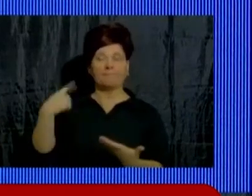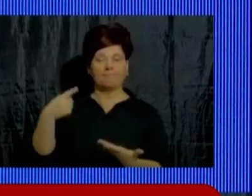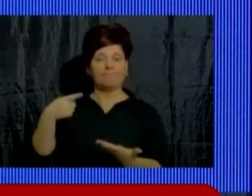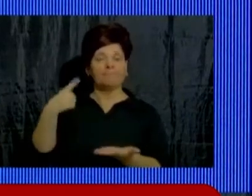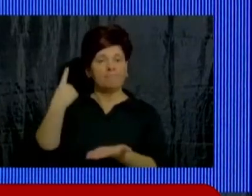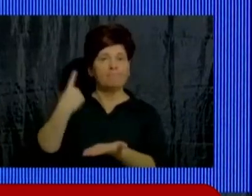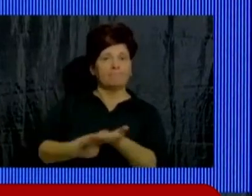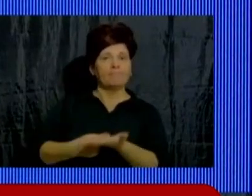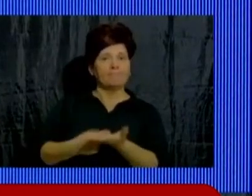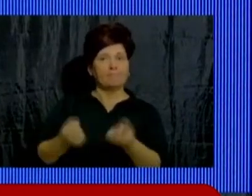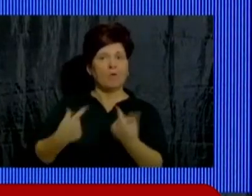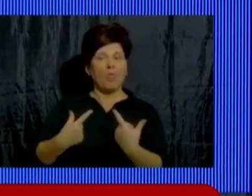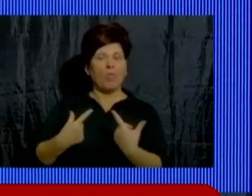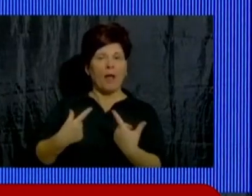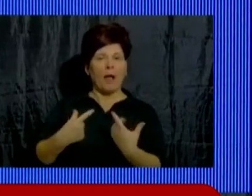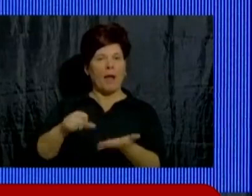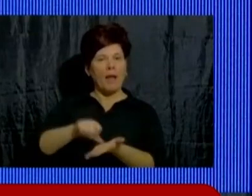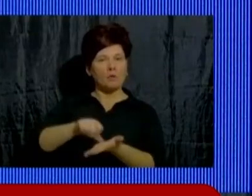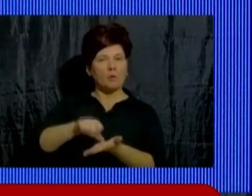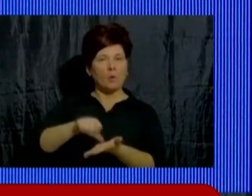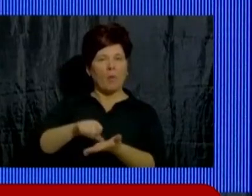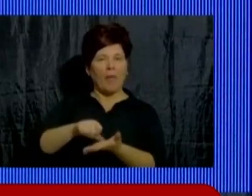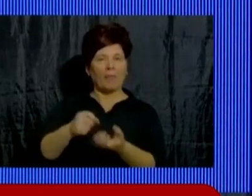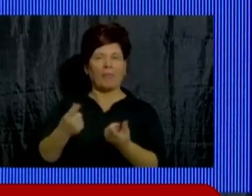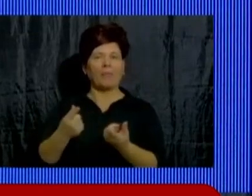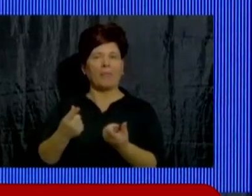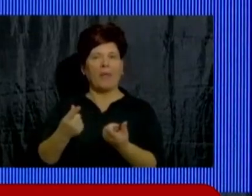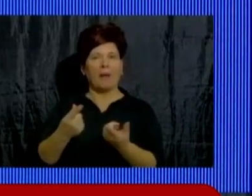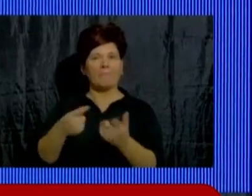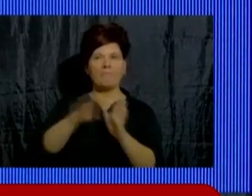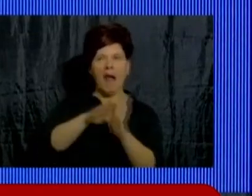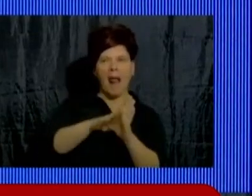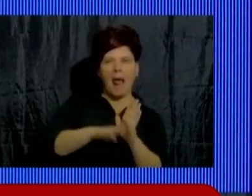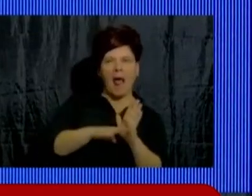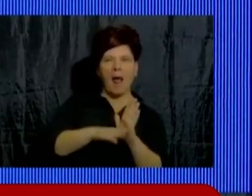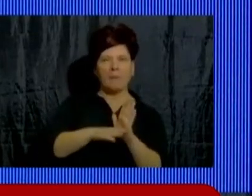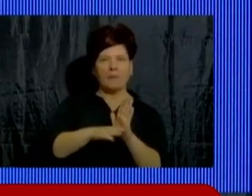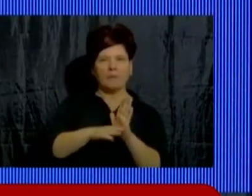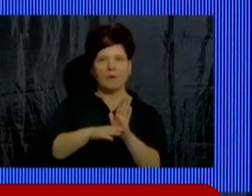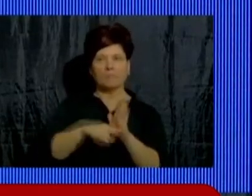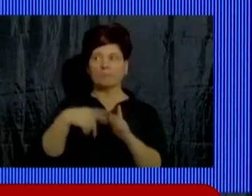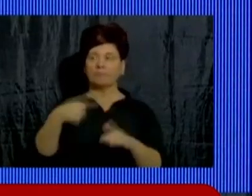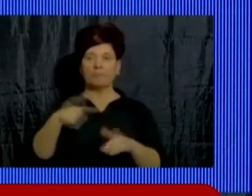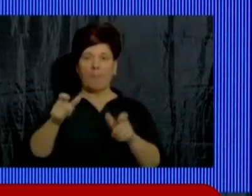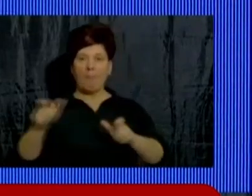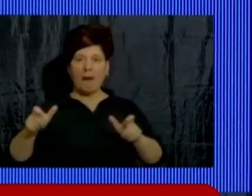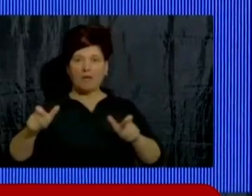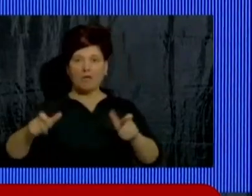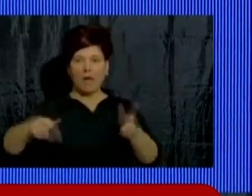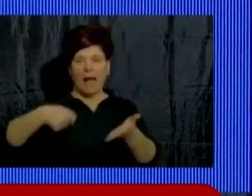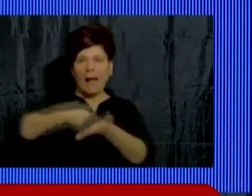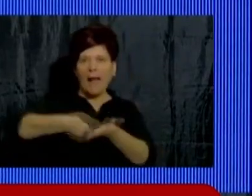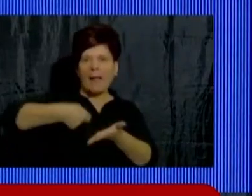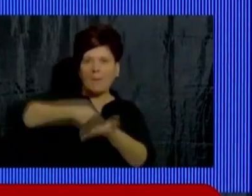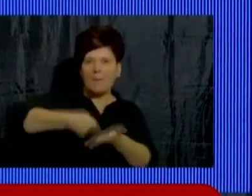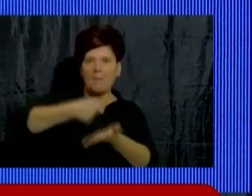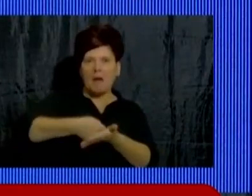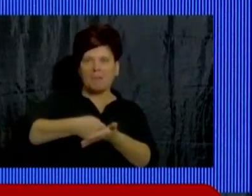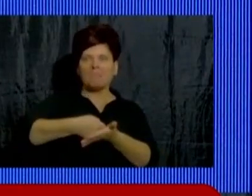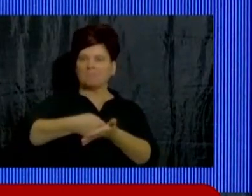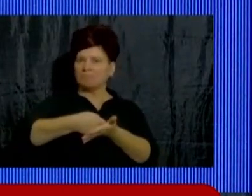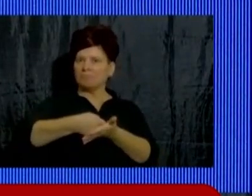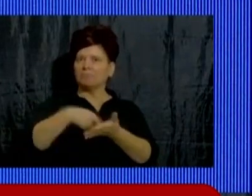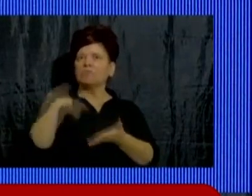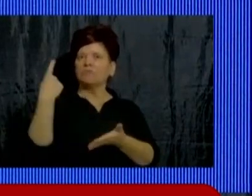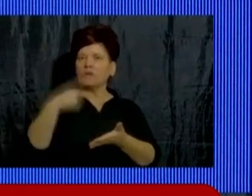permiten poner a la ciudad dentro de parámetros que son muy valorados por los inversores al momento de definir estados que brindan previsibilidad. Nos